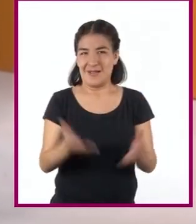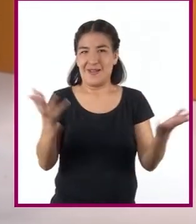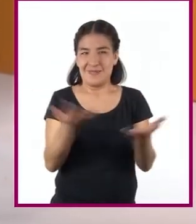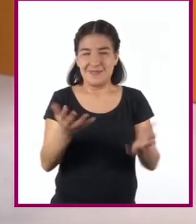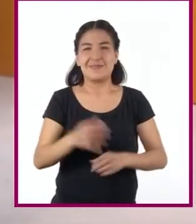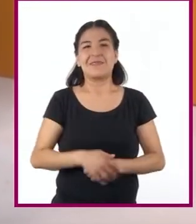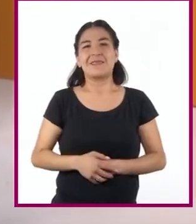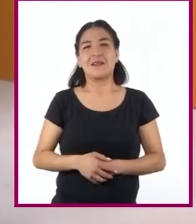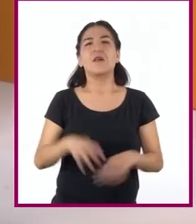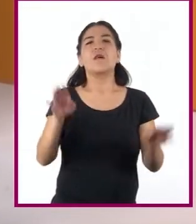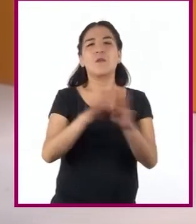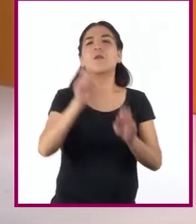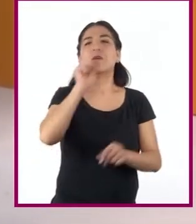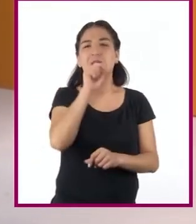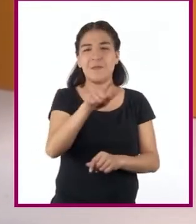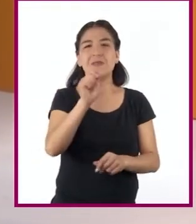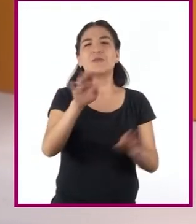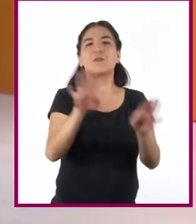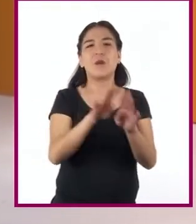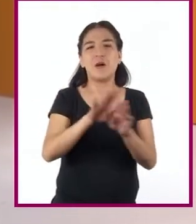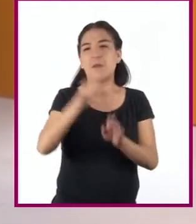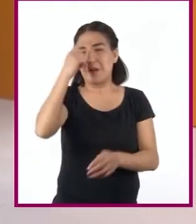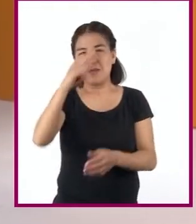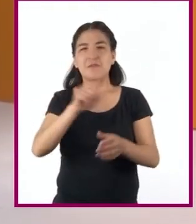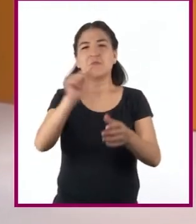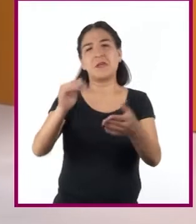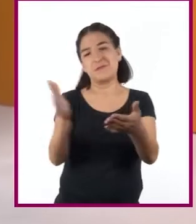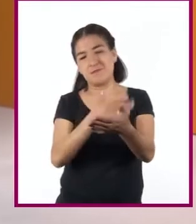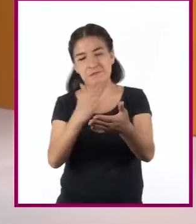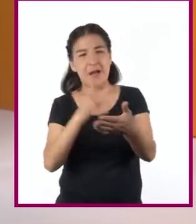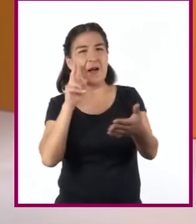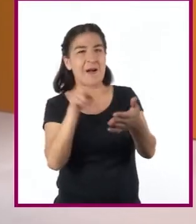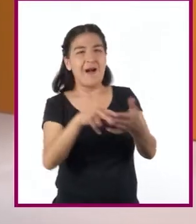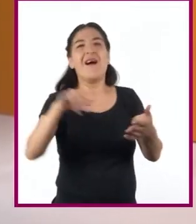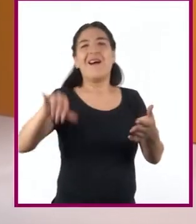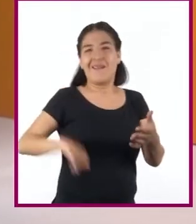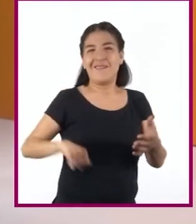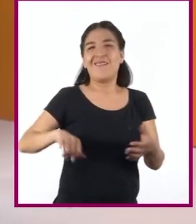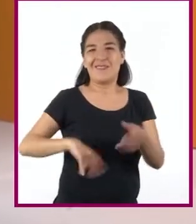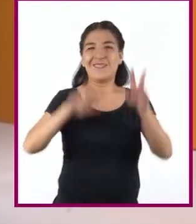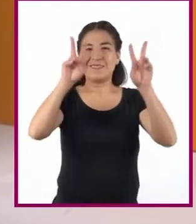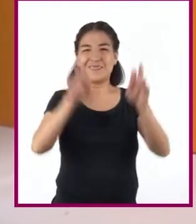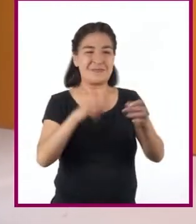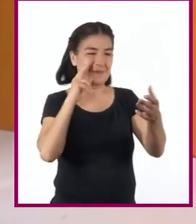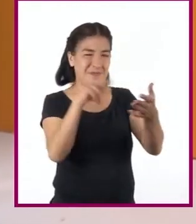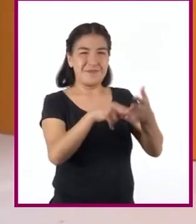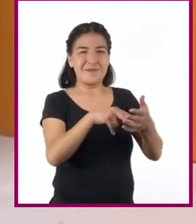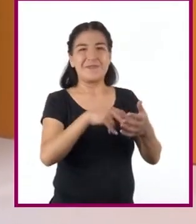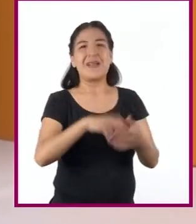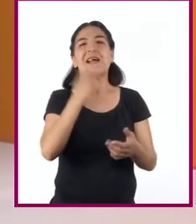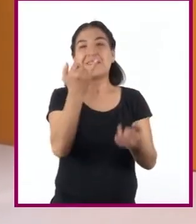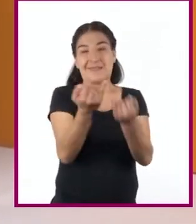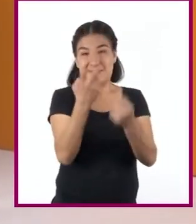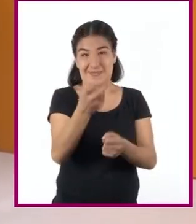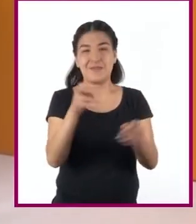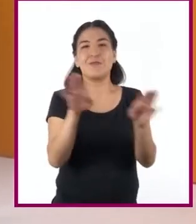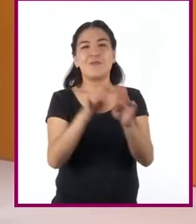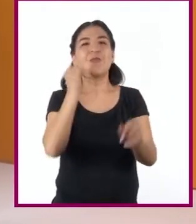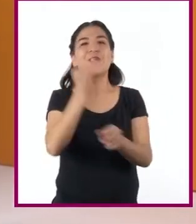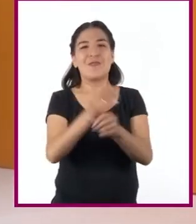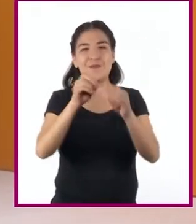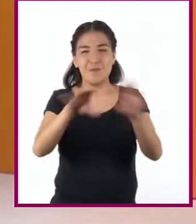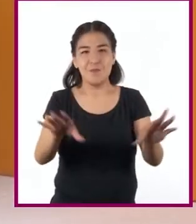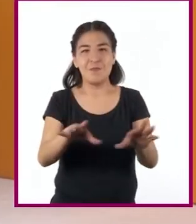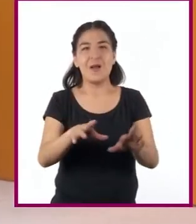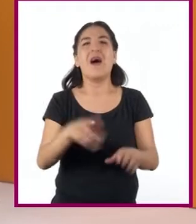además de ser un documento de consulta para los interesados en el tema. Es decir, los informes son una